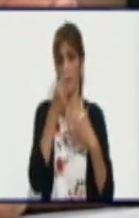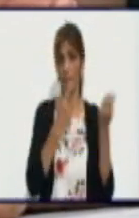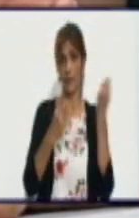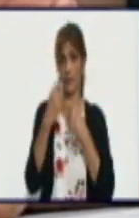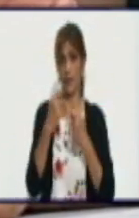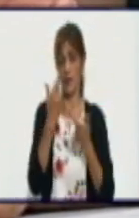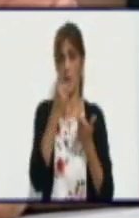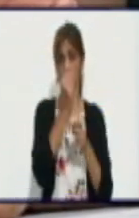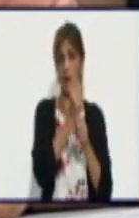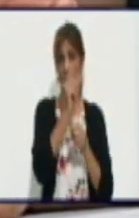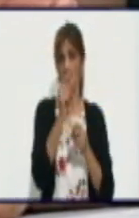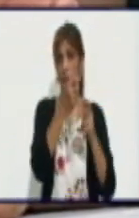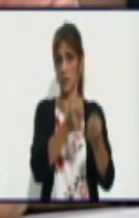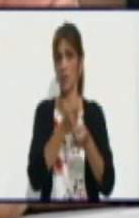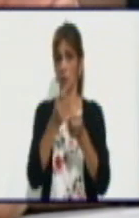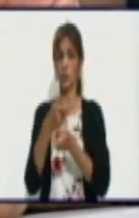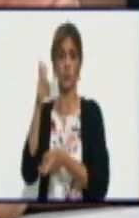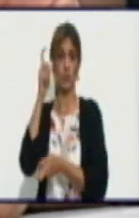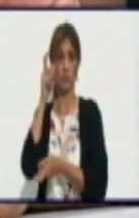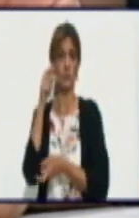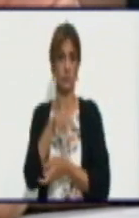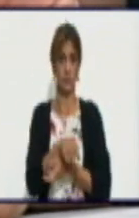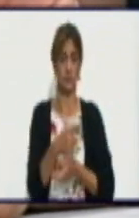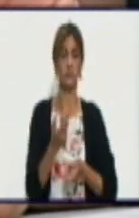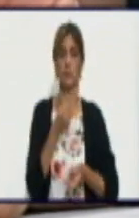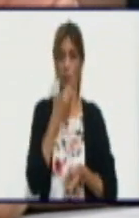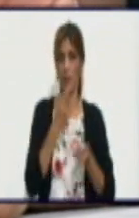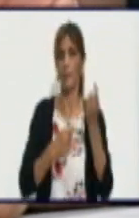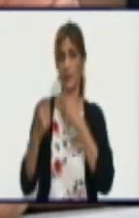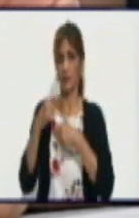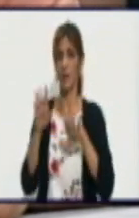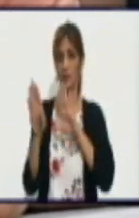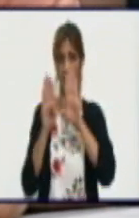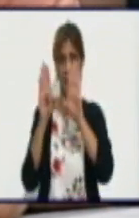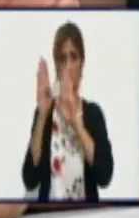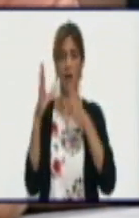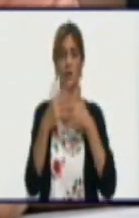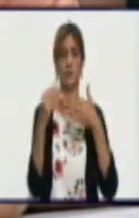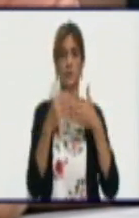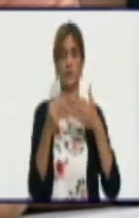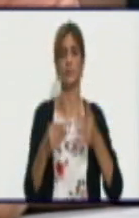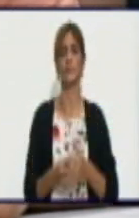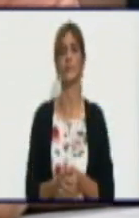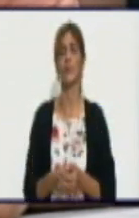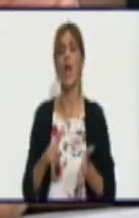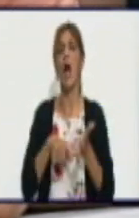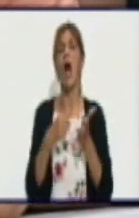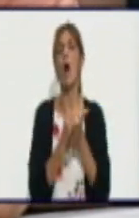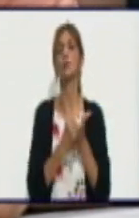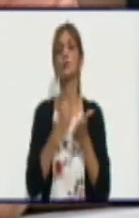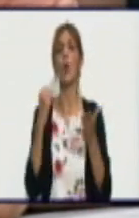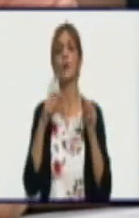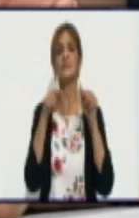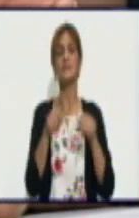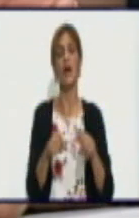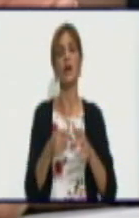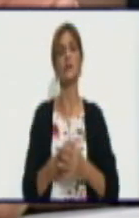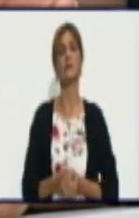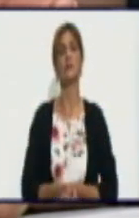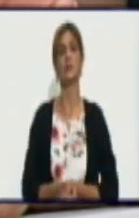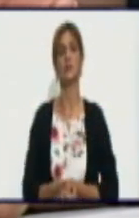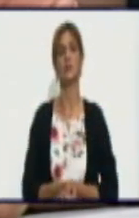que están previstas. Autorizar a los productores agropecuarios que cumplan con los requisitos de calidad e inocuidad de los alimentos,